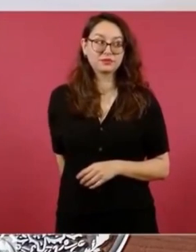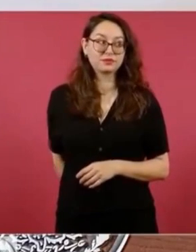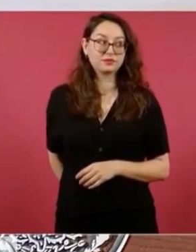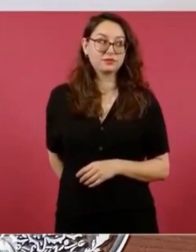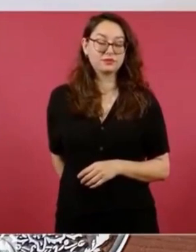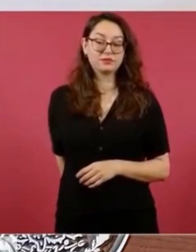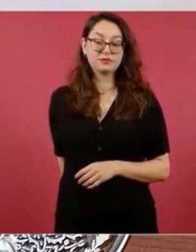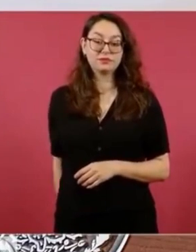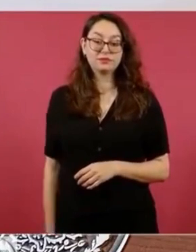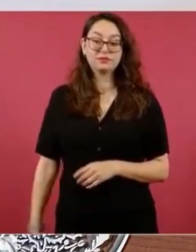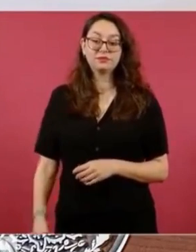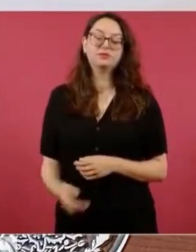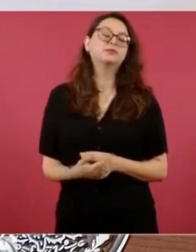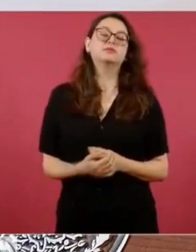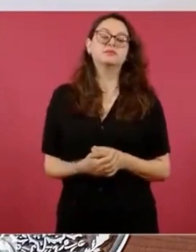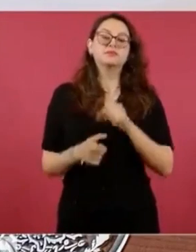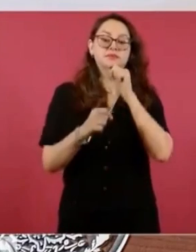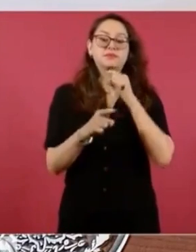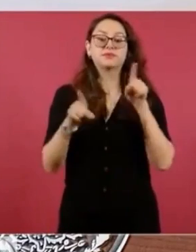a otros.